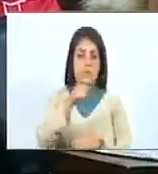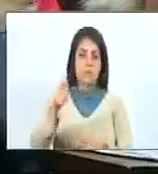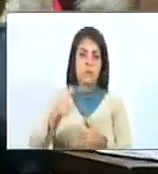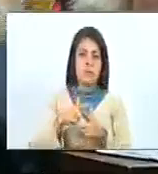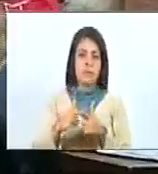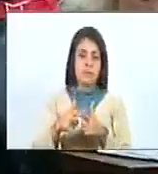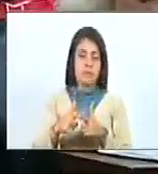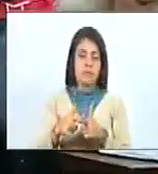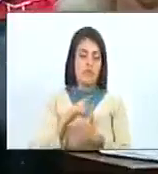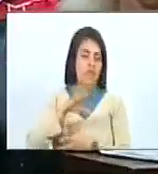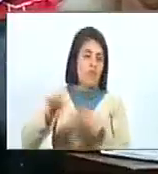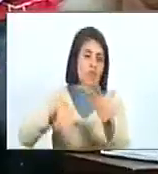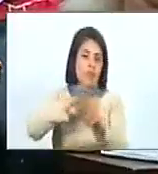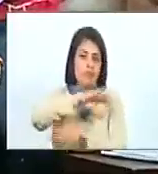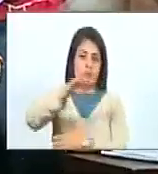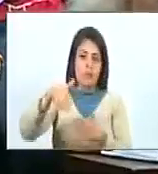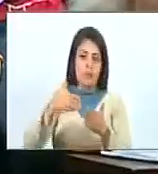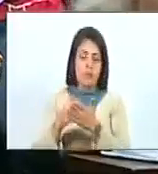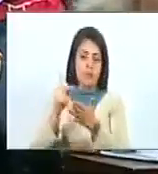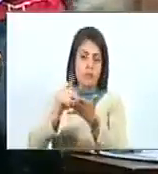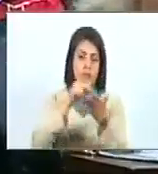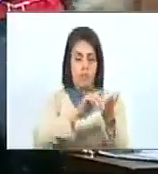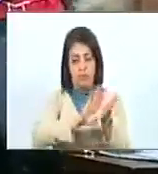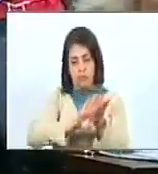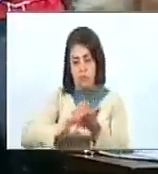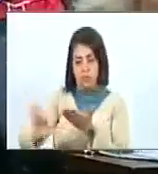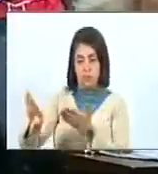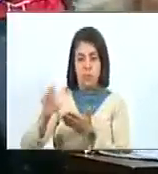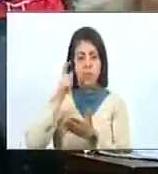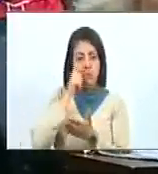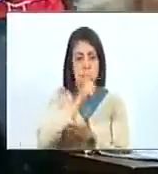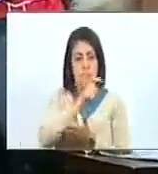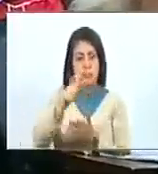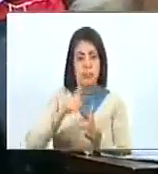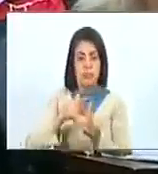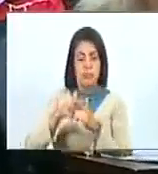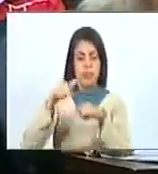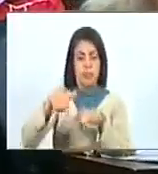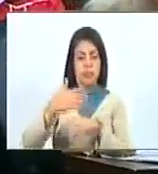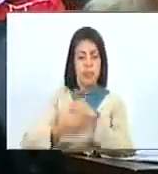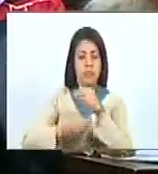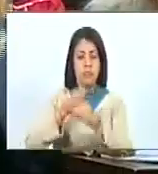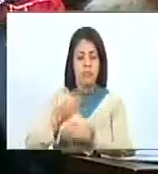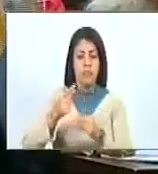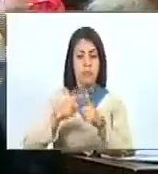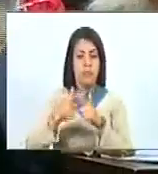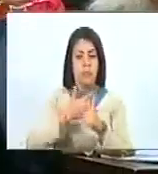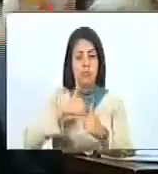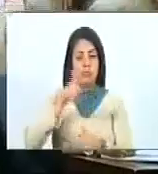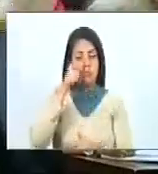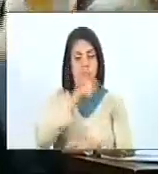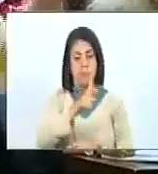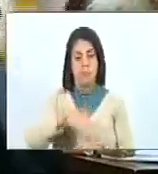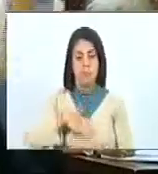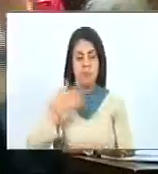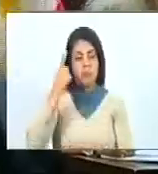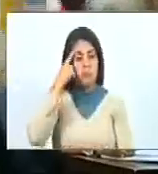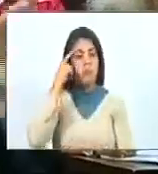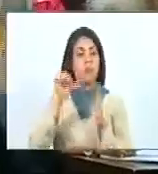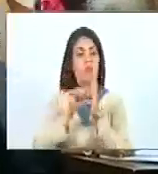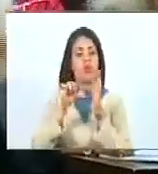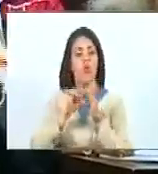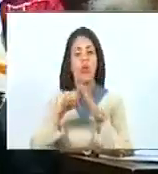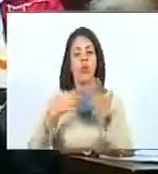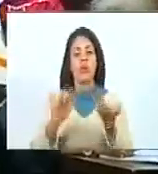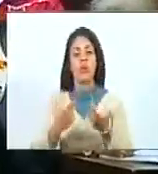abortar toda la participación de nuestro pueblo y, por supuesto, el hecho de que nuestro pueblo pueda saber dónde